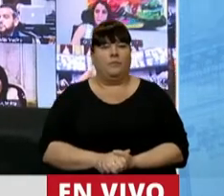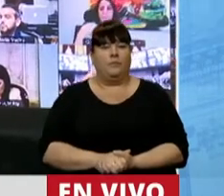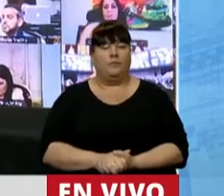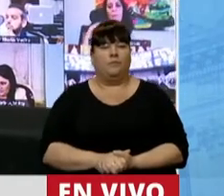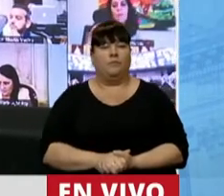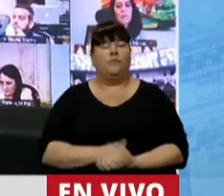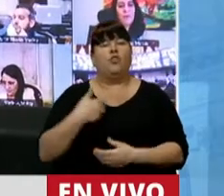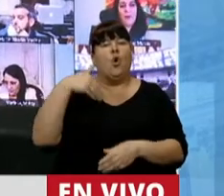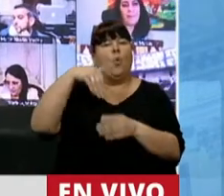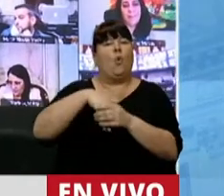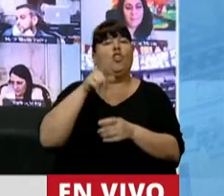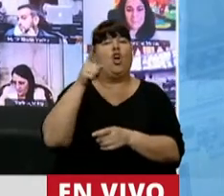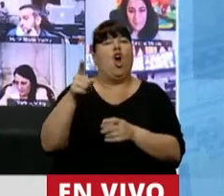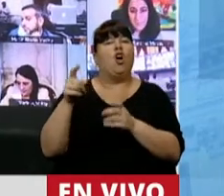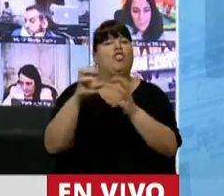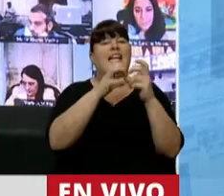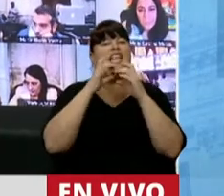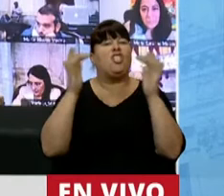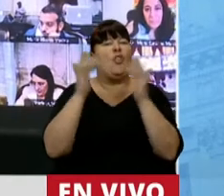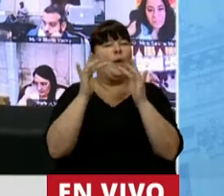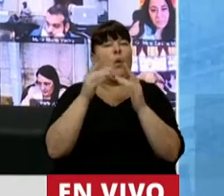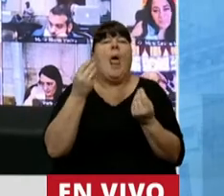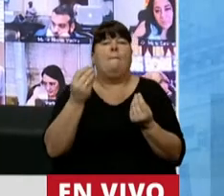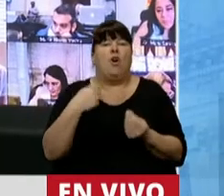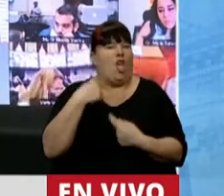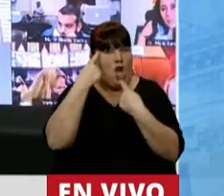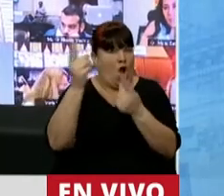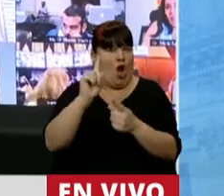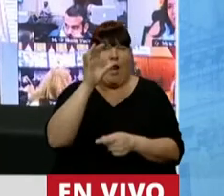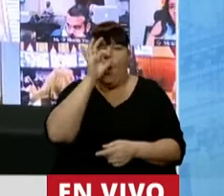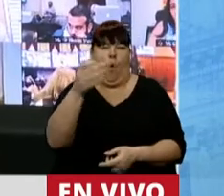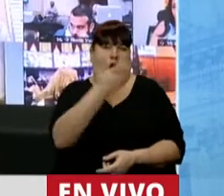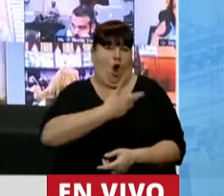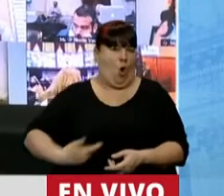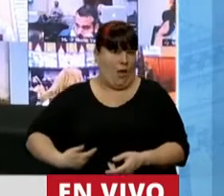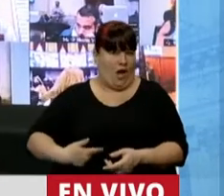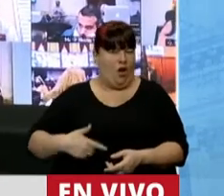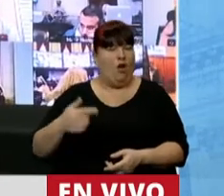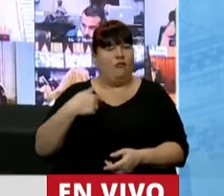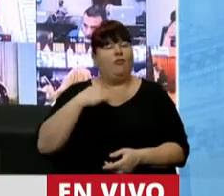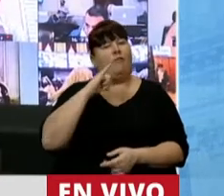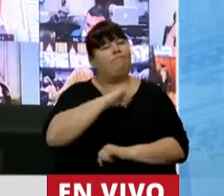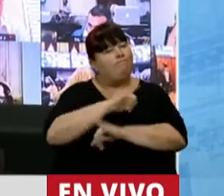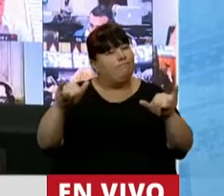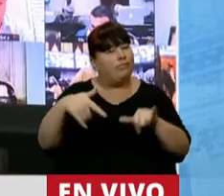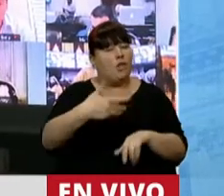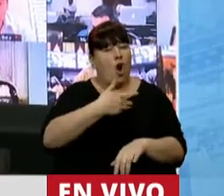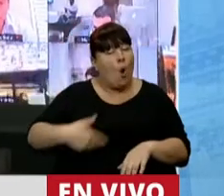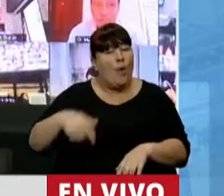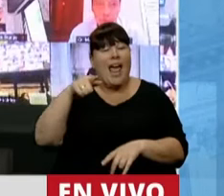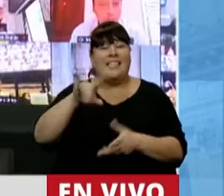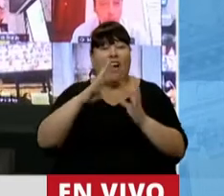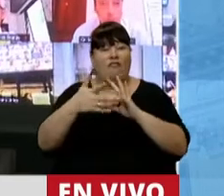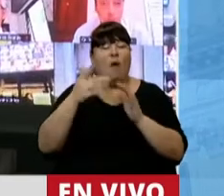Voté en contra de las sesiones virtuales porque nunca le creí al Gobierno. Advertí en esta Cámara que esa